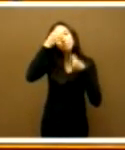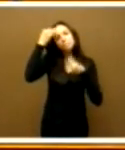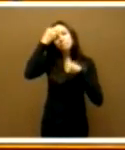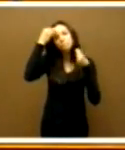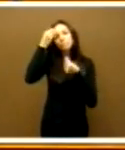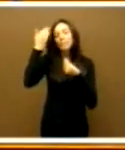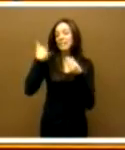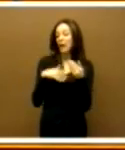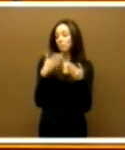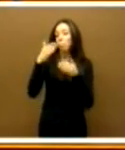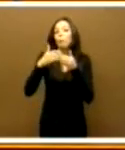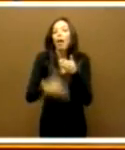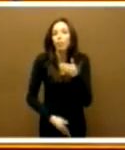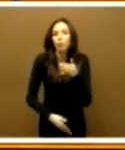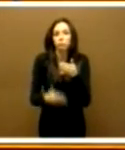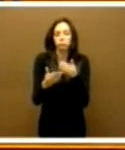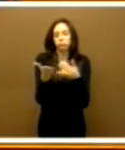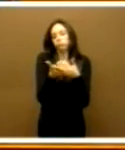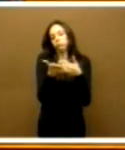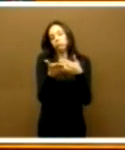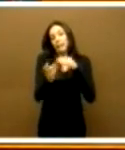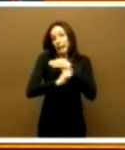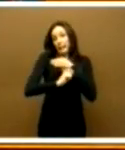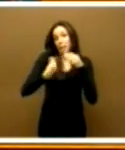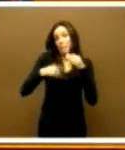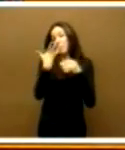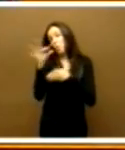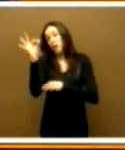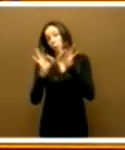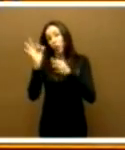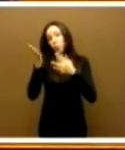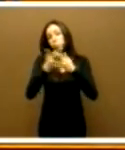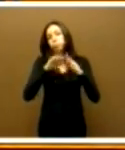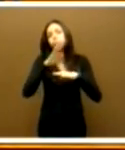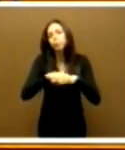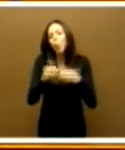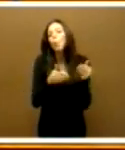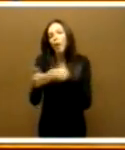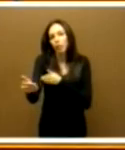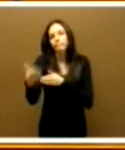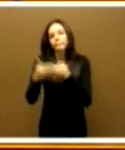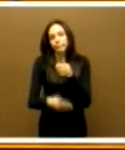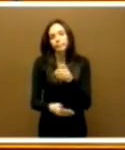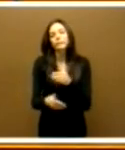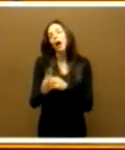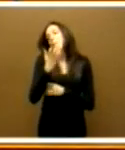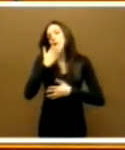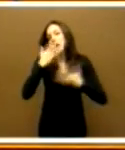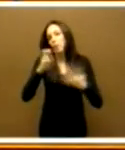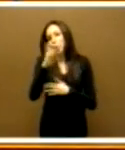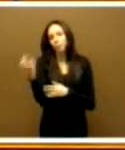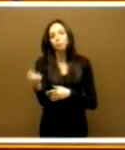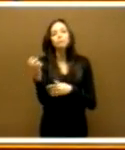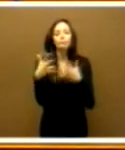se tiene que haber cumplido el 50% de esta estrategia? Además, por ejemplo, en la línea 2 de conocimiento orientado a la